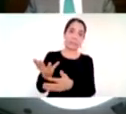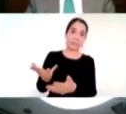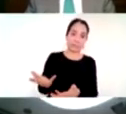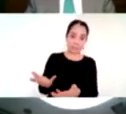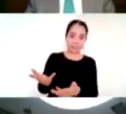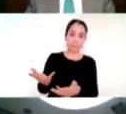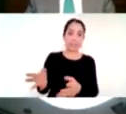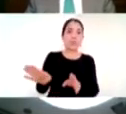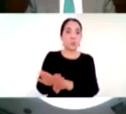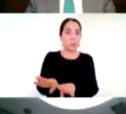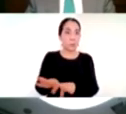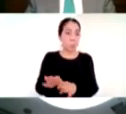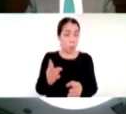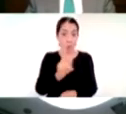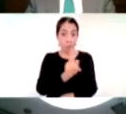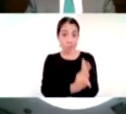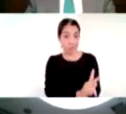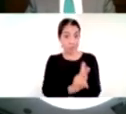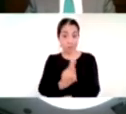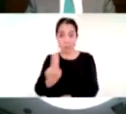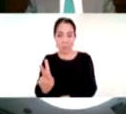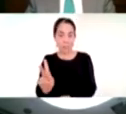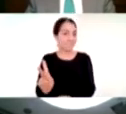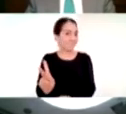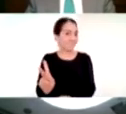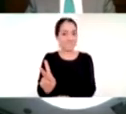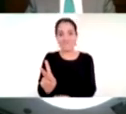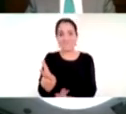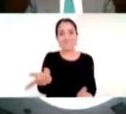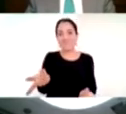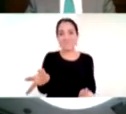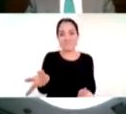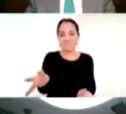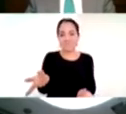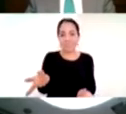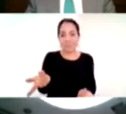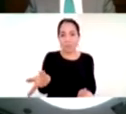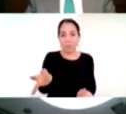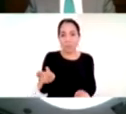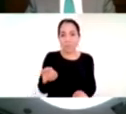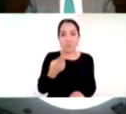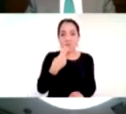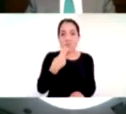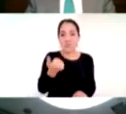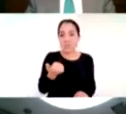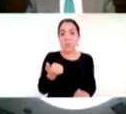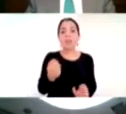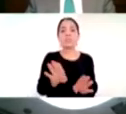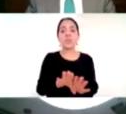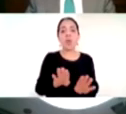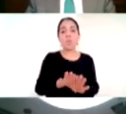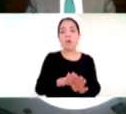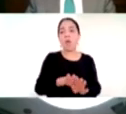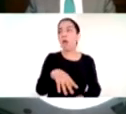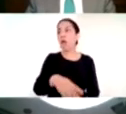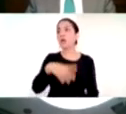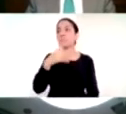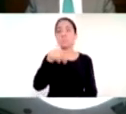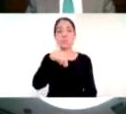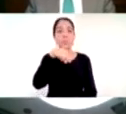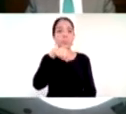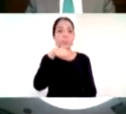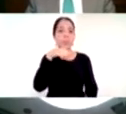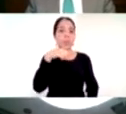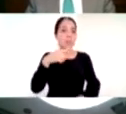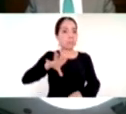hacer caso o mejor dicho desentendernos del fenómeno en